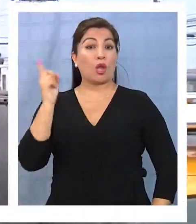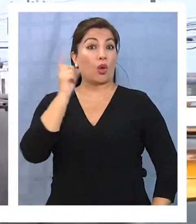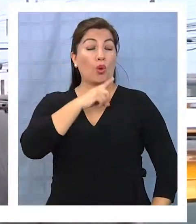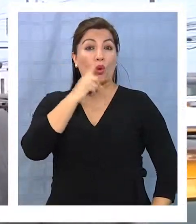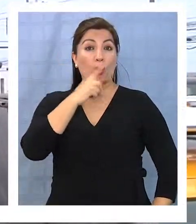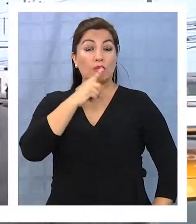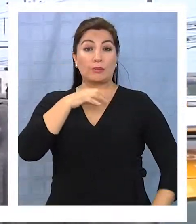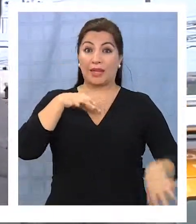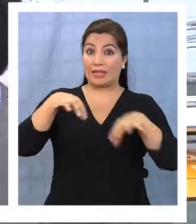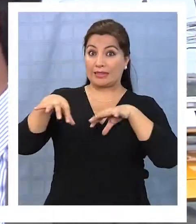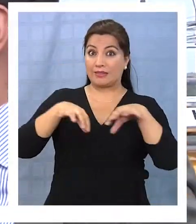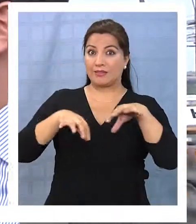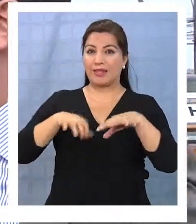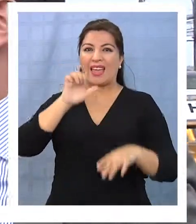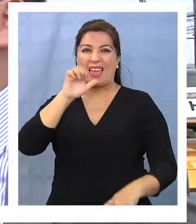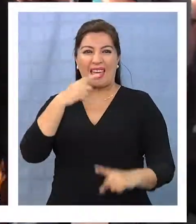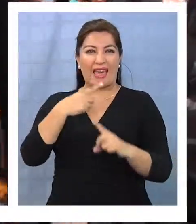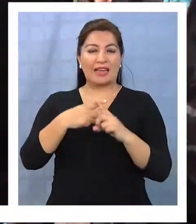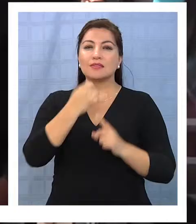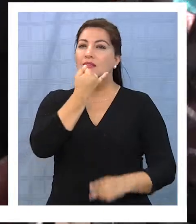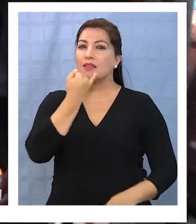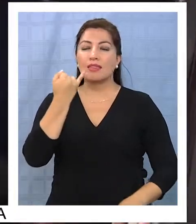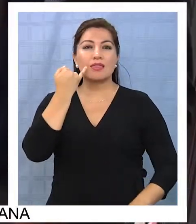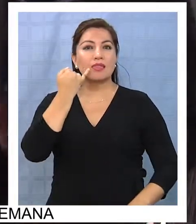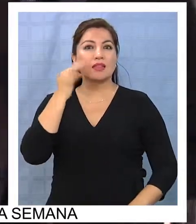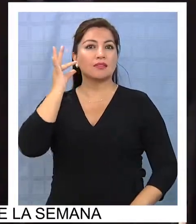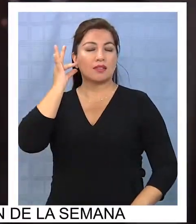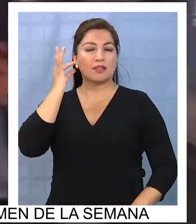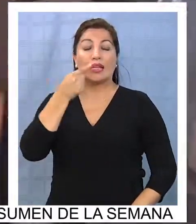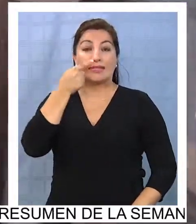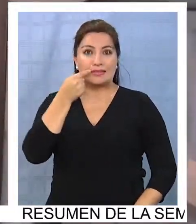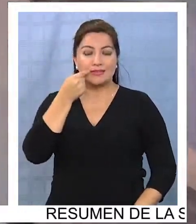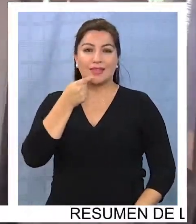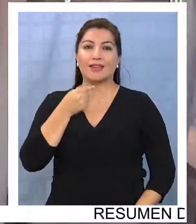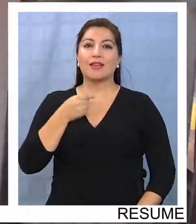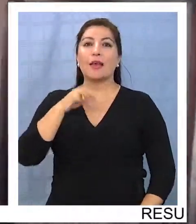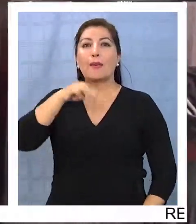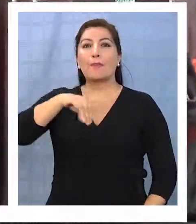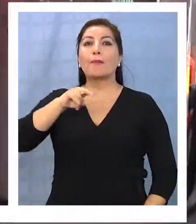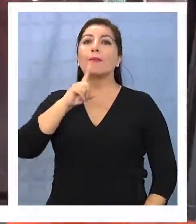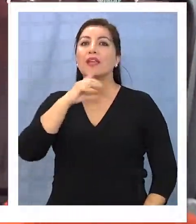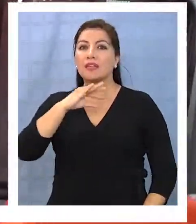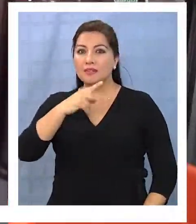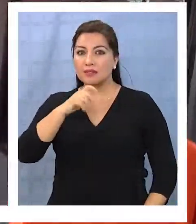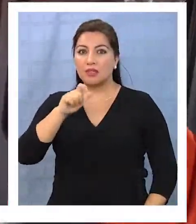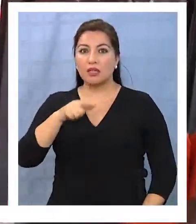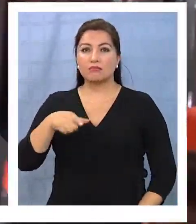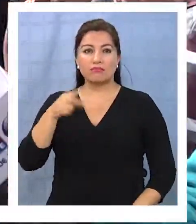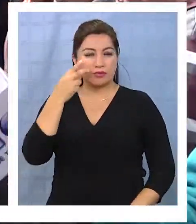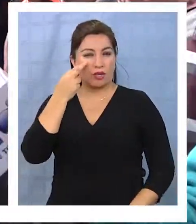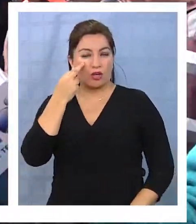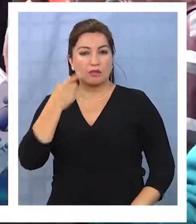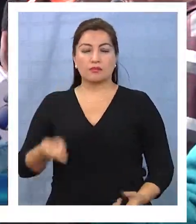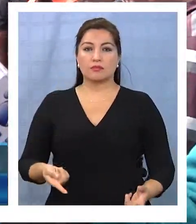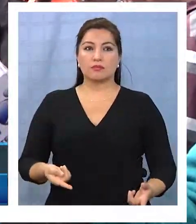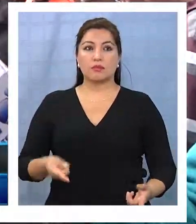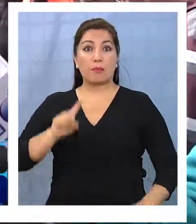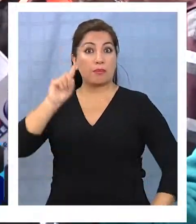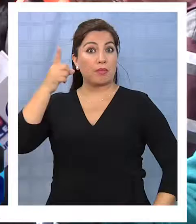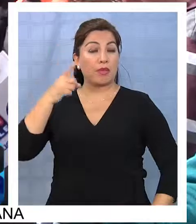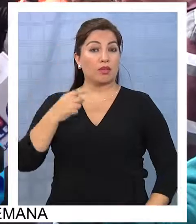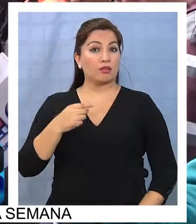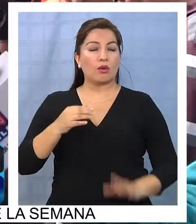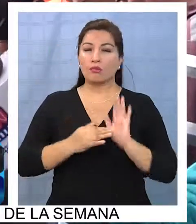actividades en terreno, el ex intendente de la región, Michel Cártez, verificó esta fiscalización. Primero que todo,